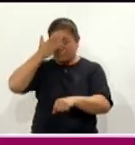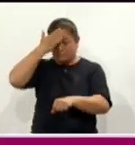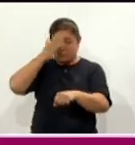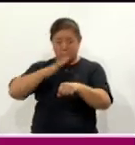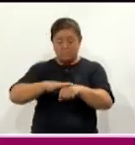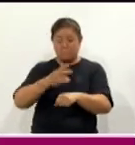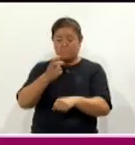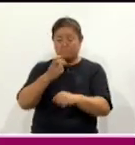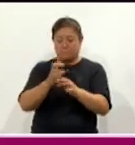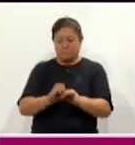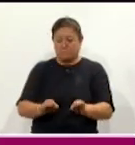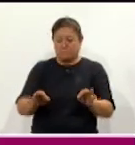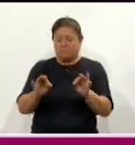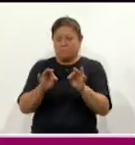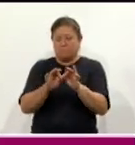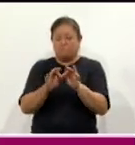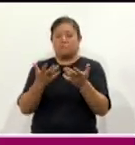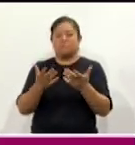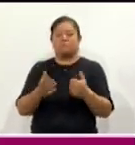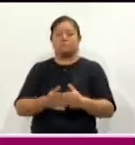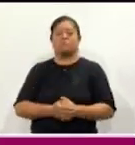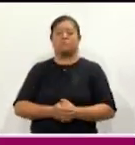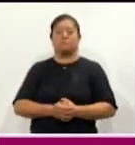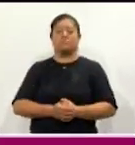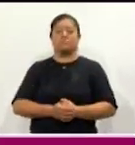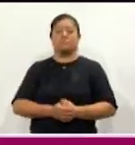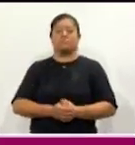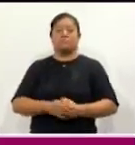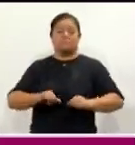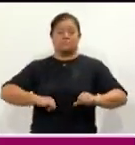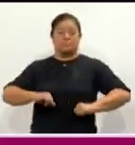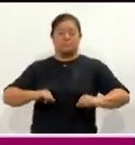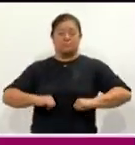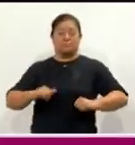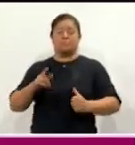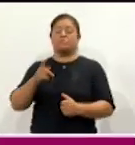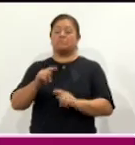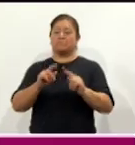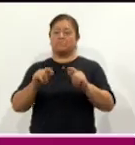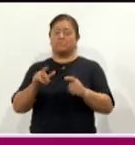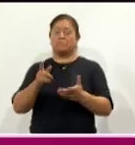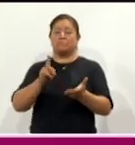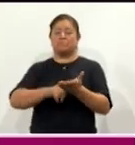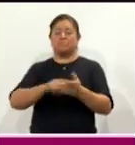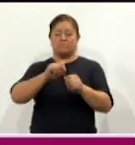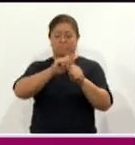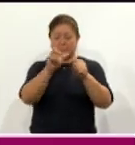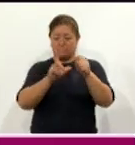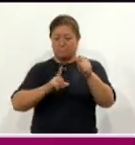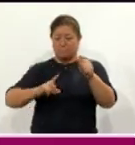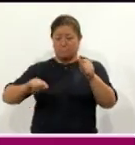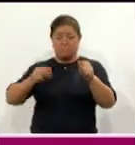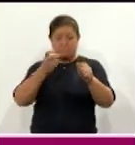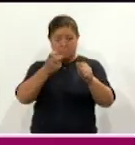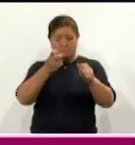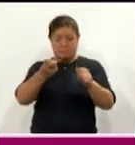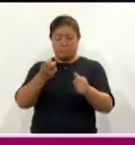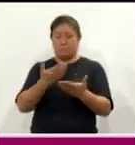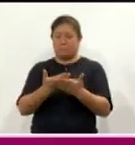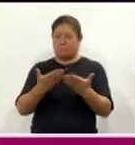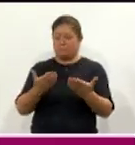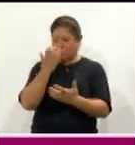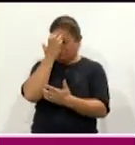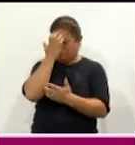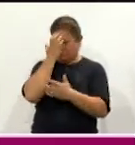importante papel que ha tenido nuestro estado en la conformación del país como tal, como ahora lo